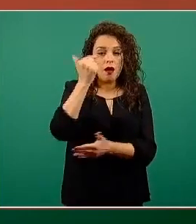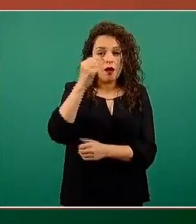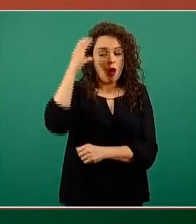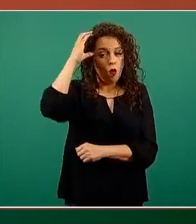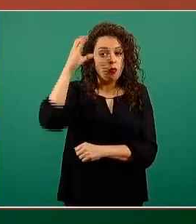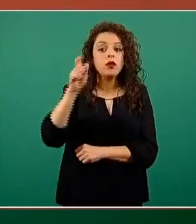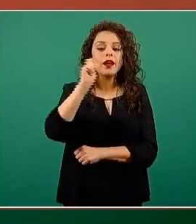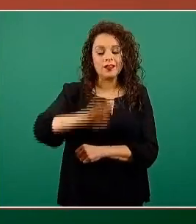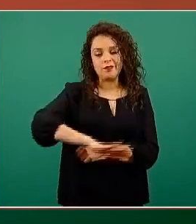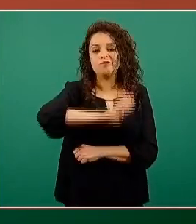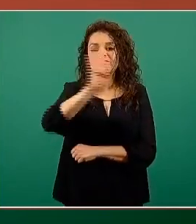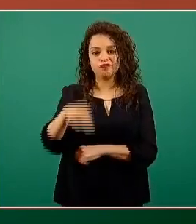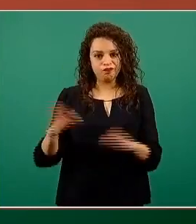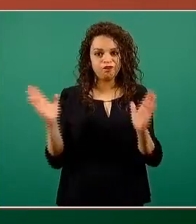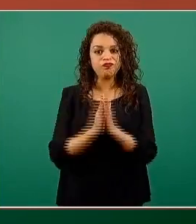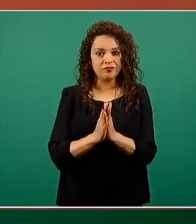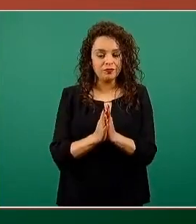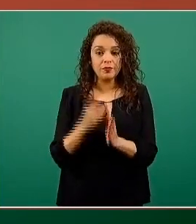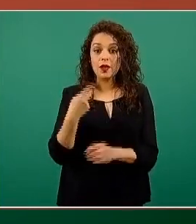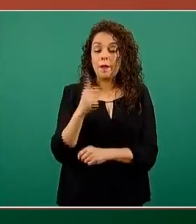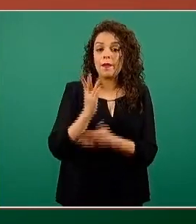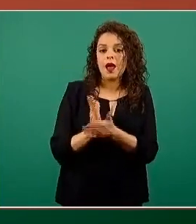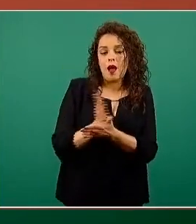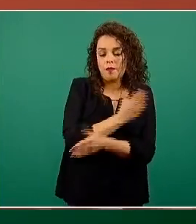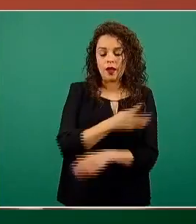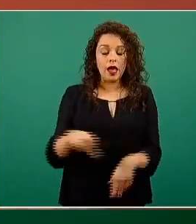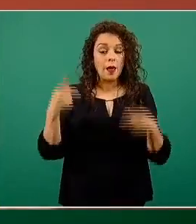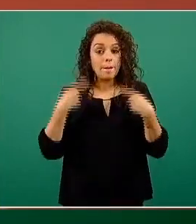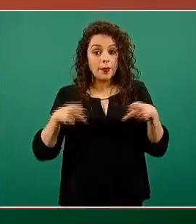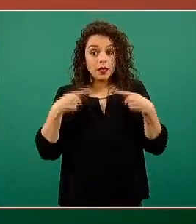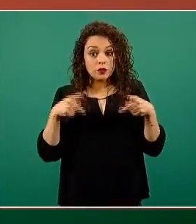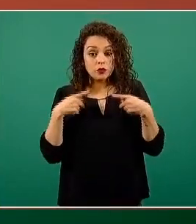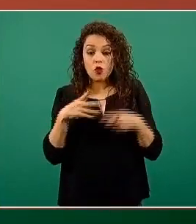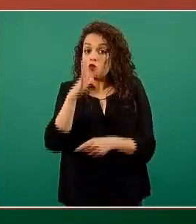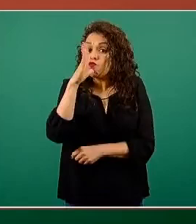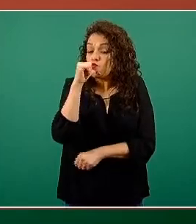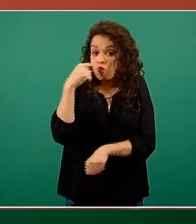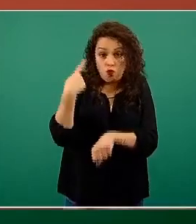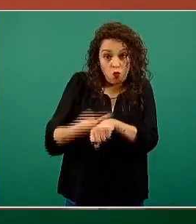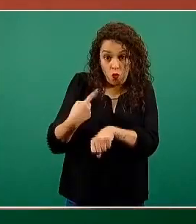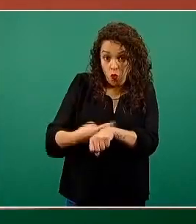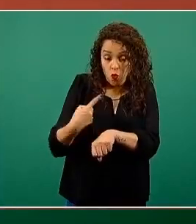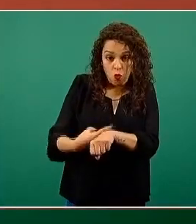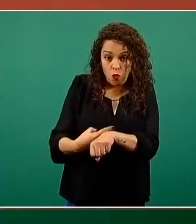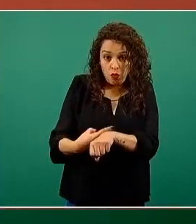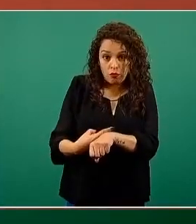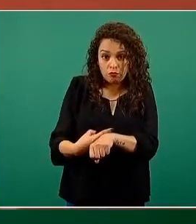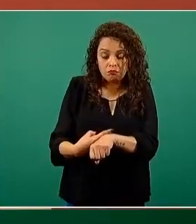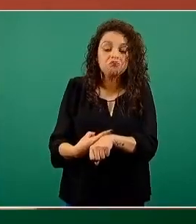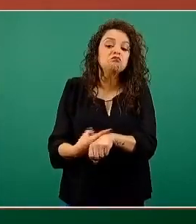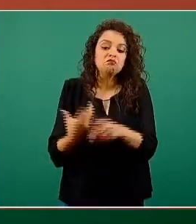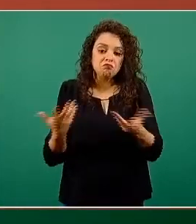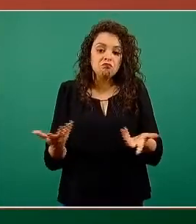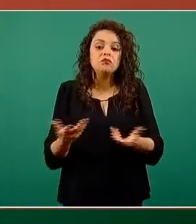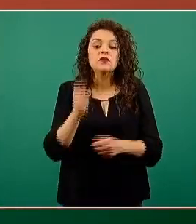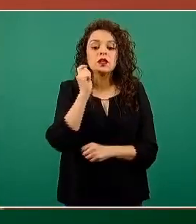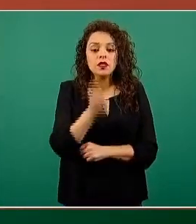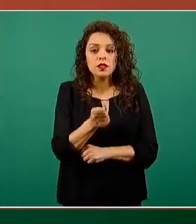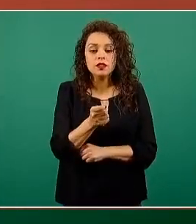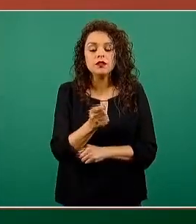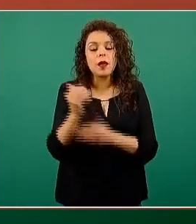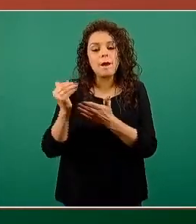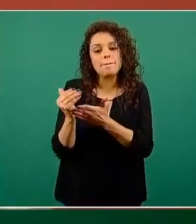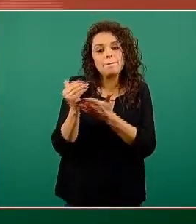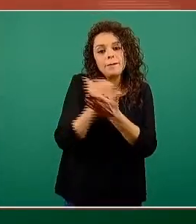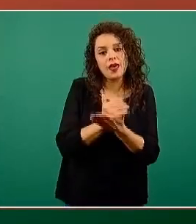Pero además, en la medida en que la persona ya no puede enfermar, tiene la menor probabilidad